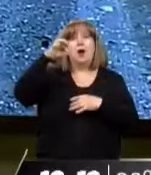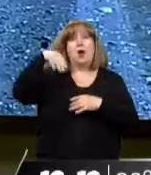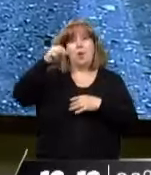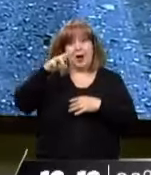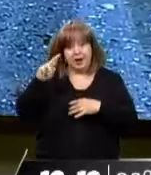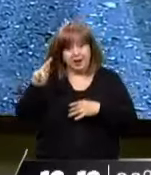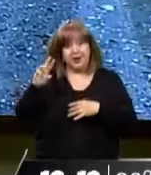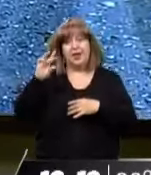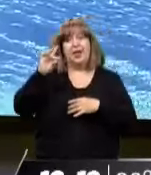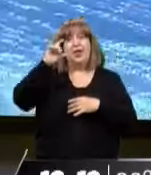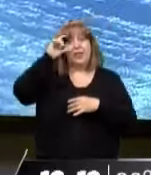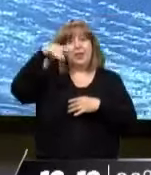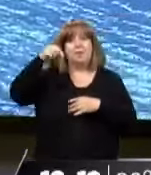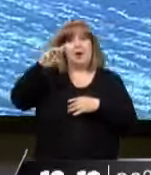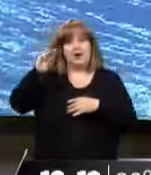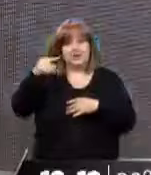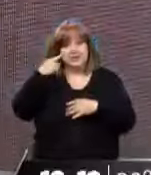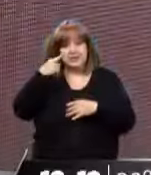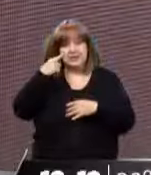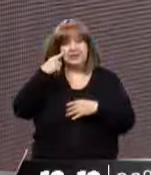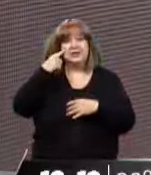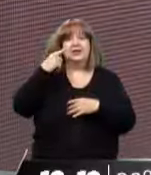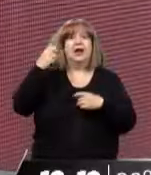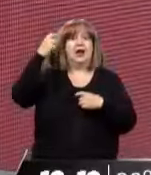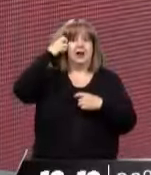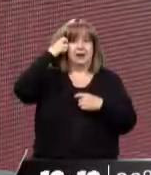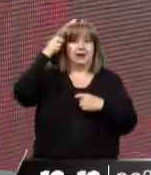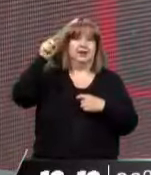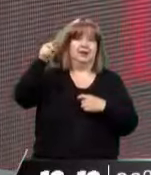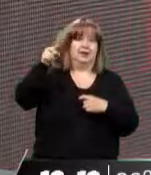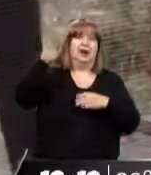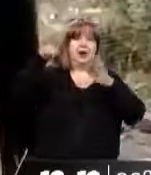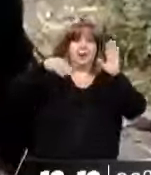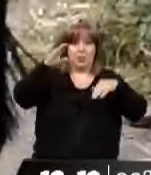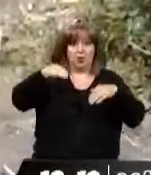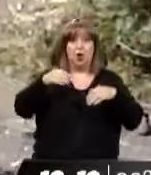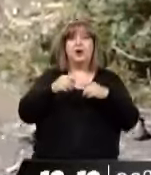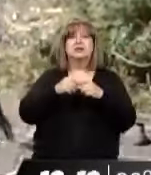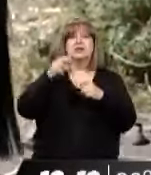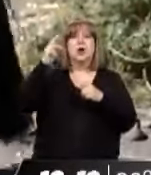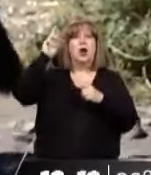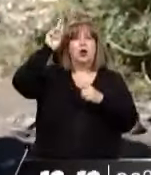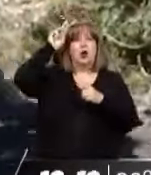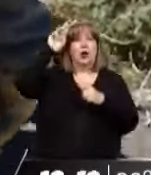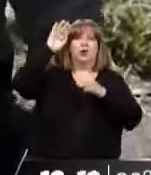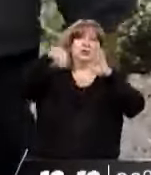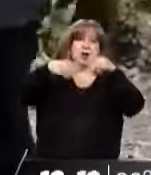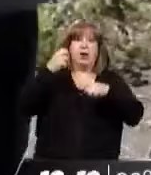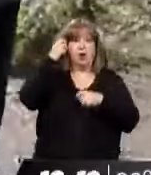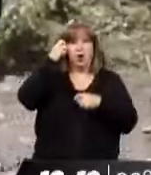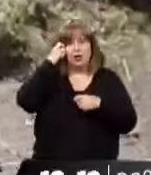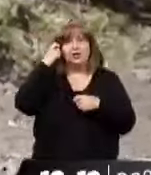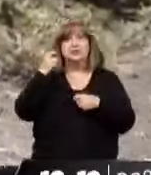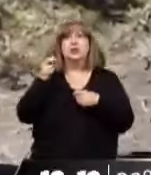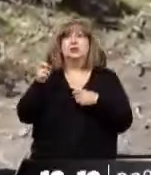para que expliquen. Alfredo Cornejo también se expresaba. Y esto de Marchi estaría de acuerdo también con los planteos que está diciendo Suárez y todo el... Sí, En este